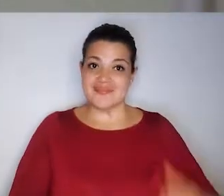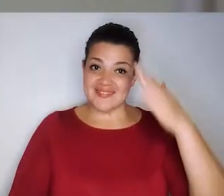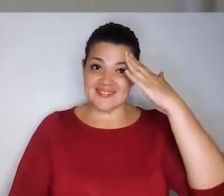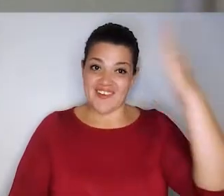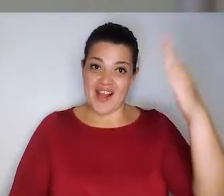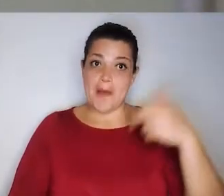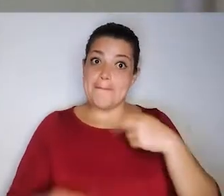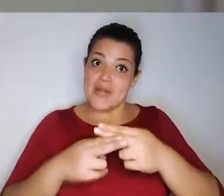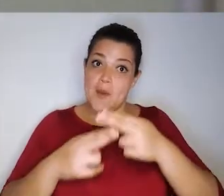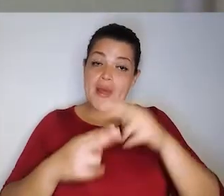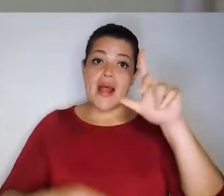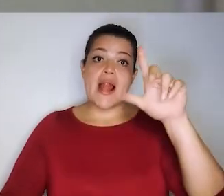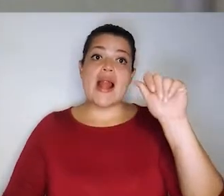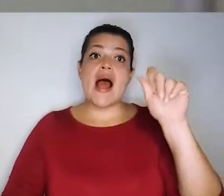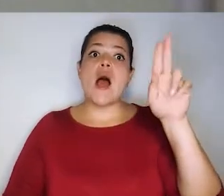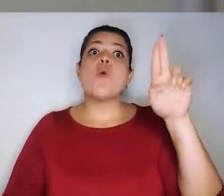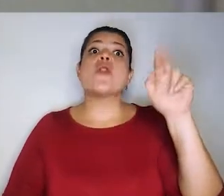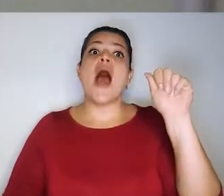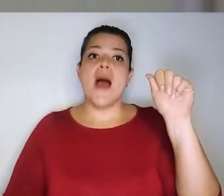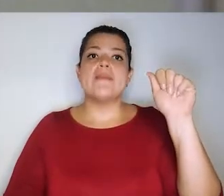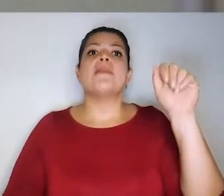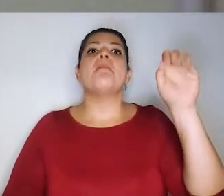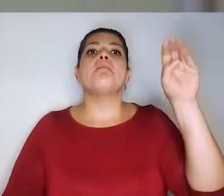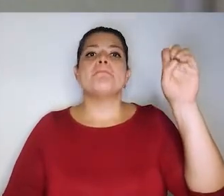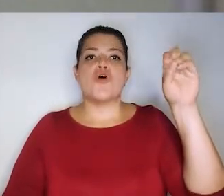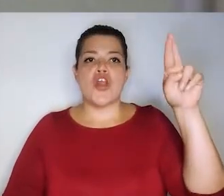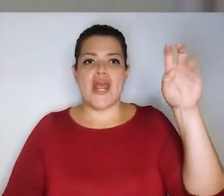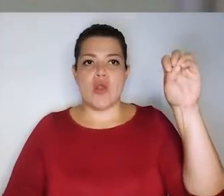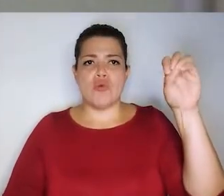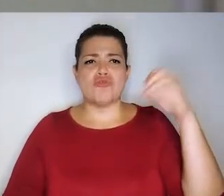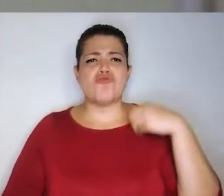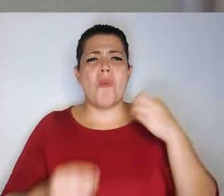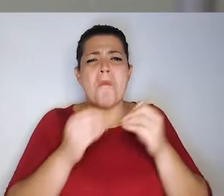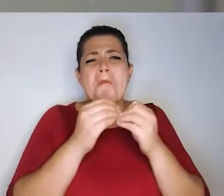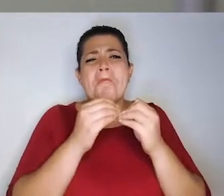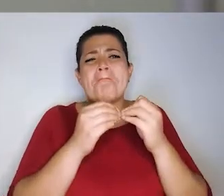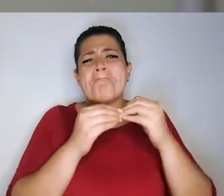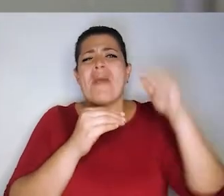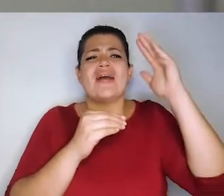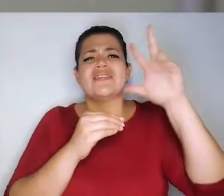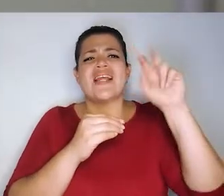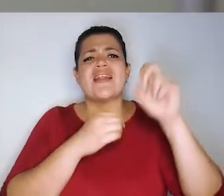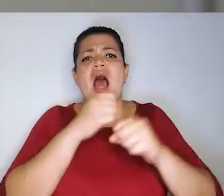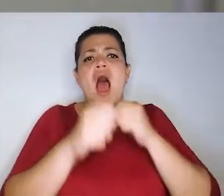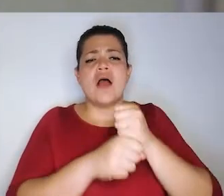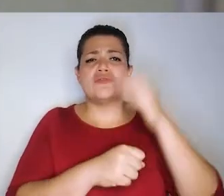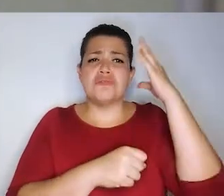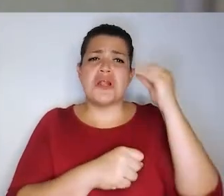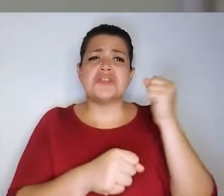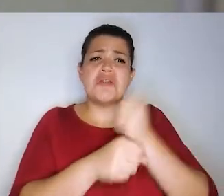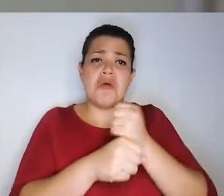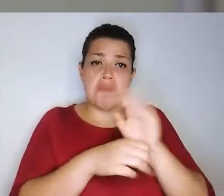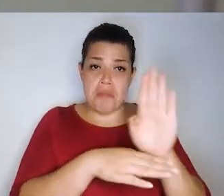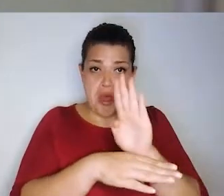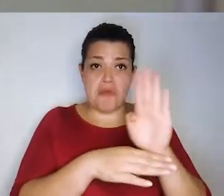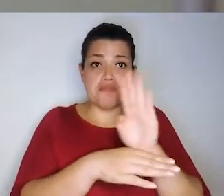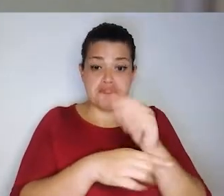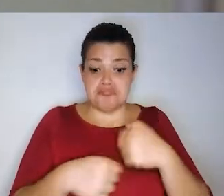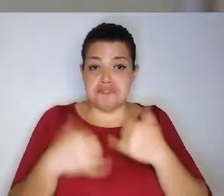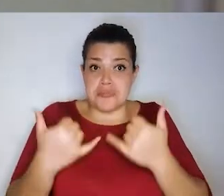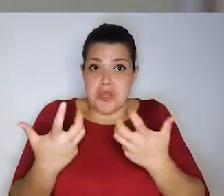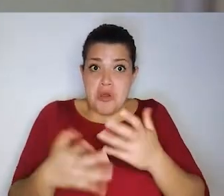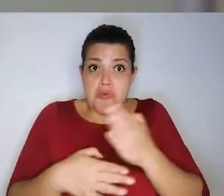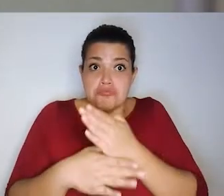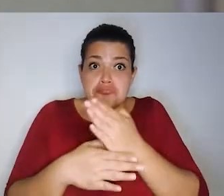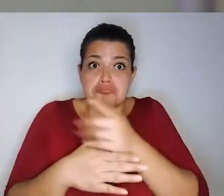Hola, mi nombre es Laura Moreno, tengo más de 30 años de experiencia en banca y hoy quiero compartir con